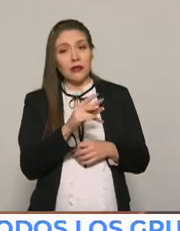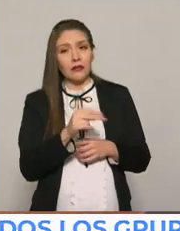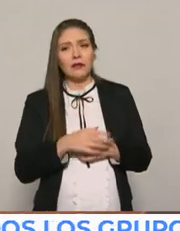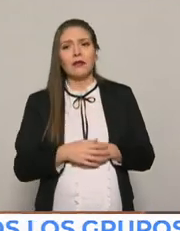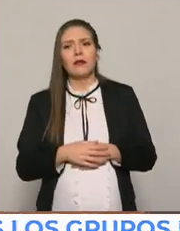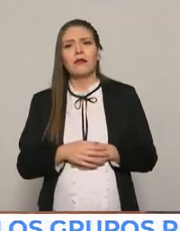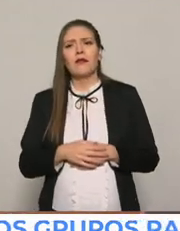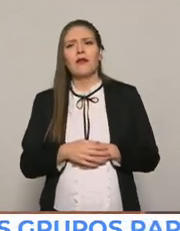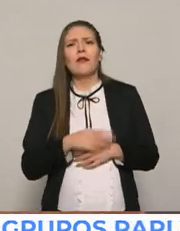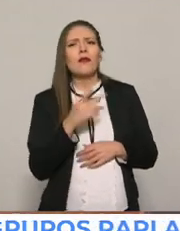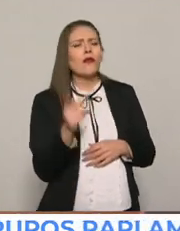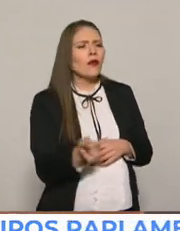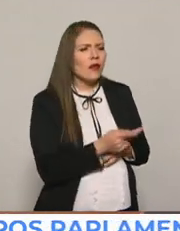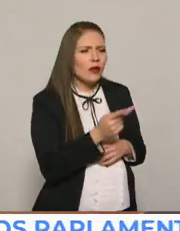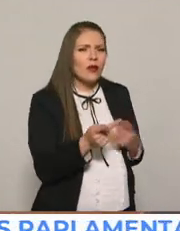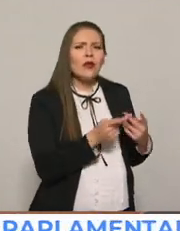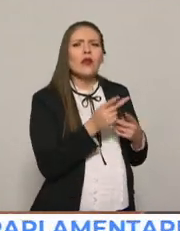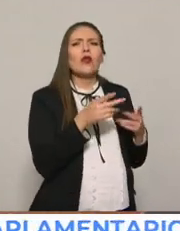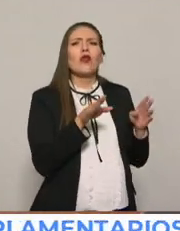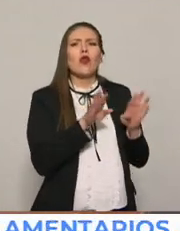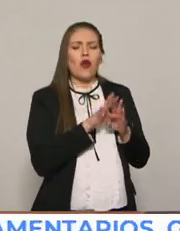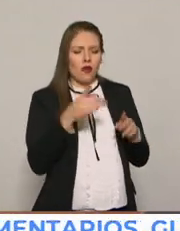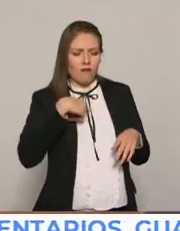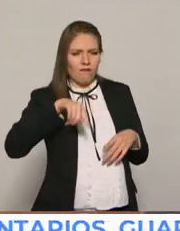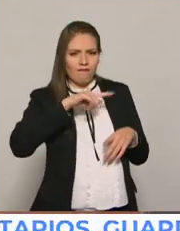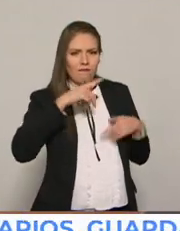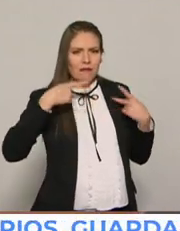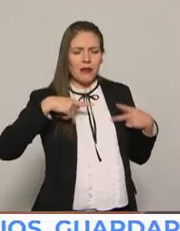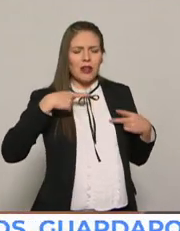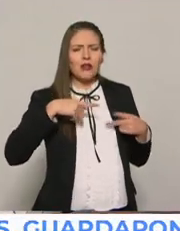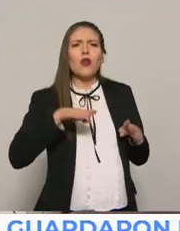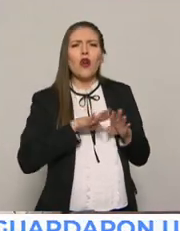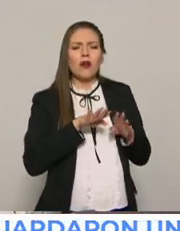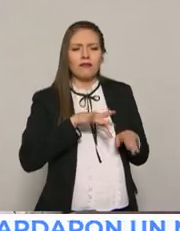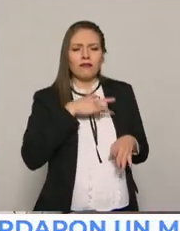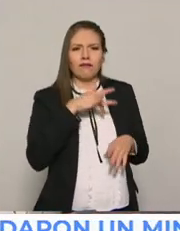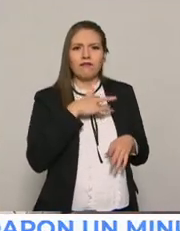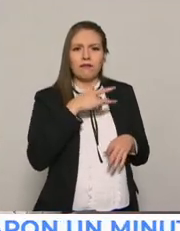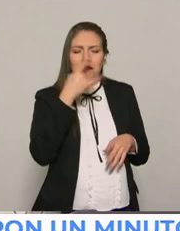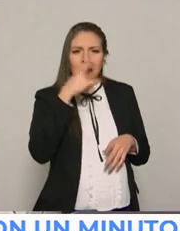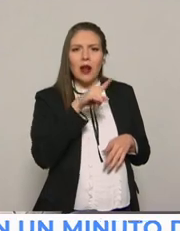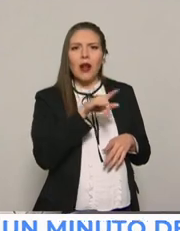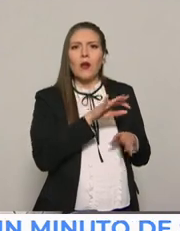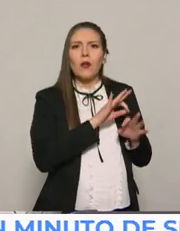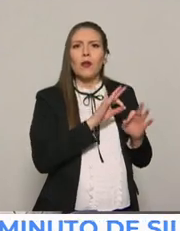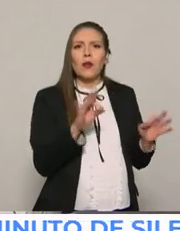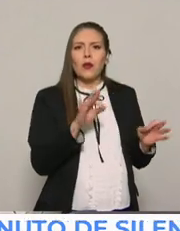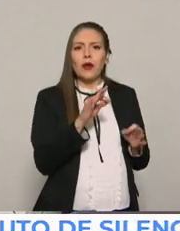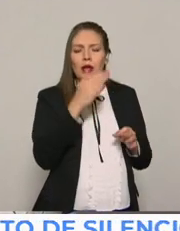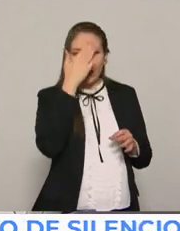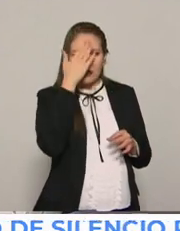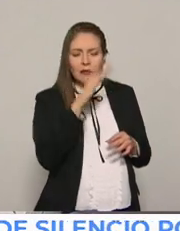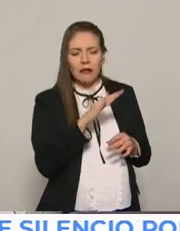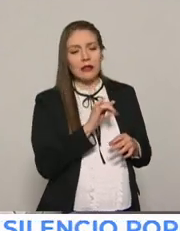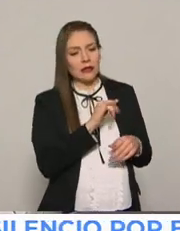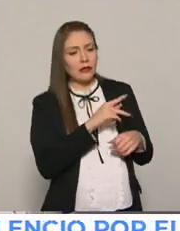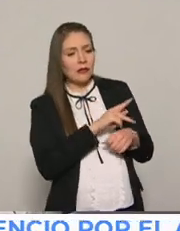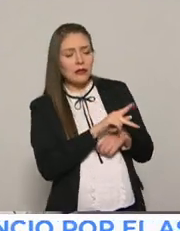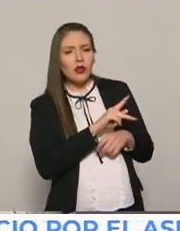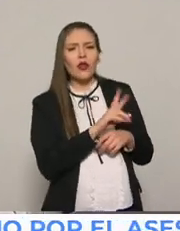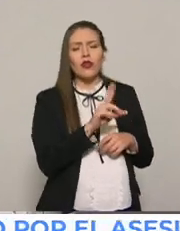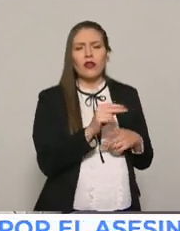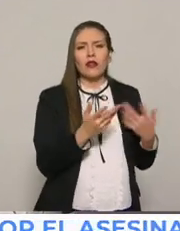esta capacidad de poder medir los riesgos? Creo que justo la adolescencia es una etapa complicada porque se está formando esta conciencia